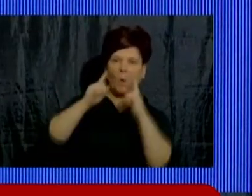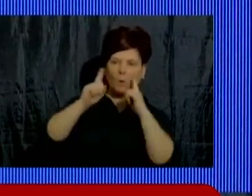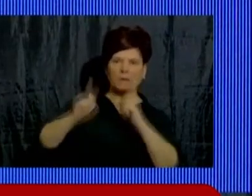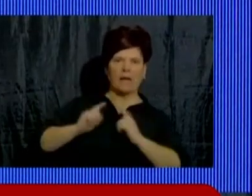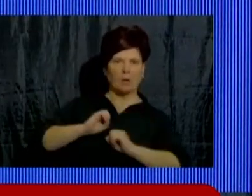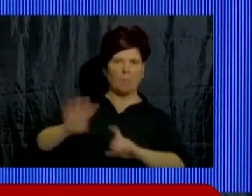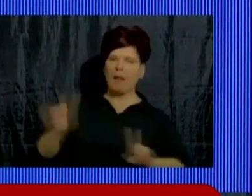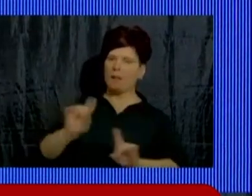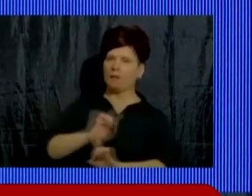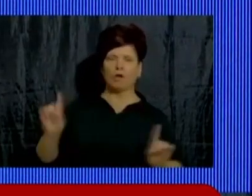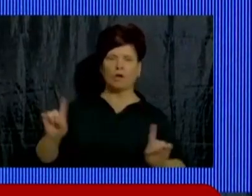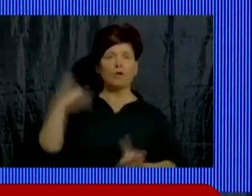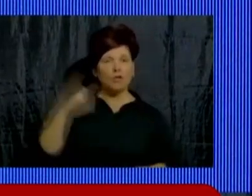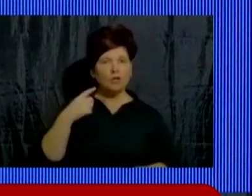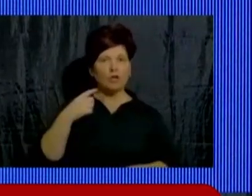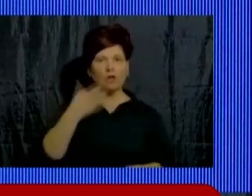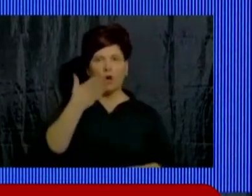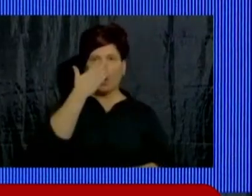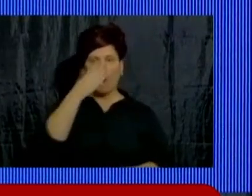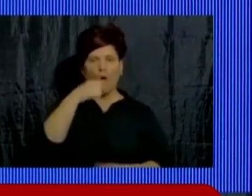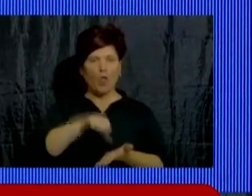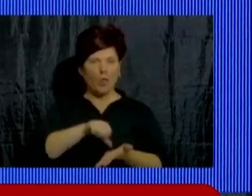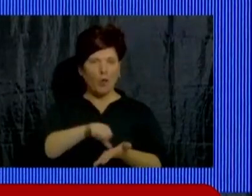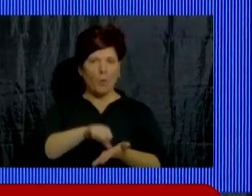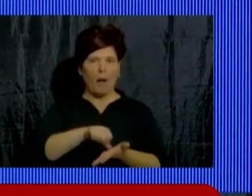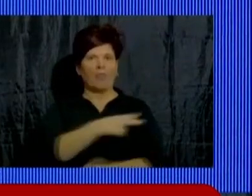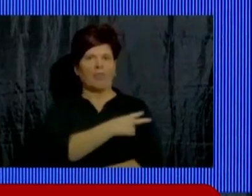defender a Córdoba y que nadie tenga ninguna duda.